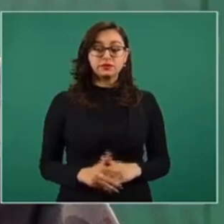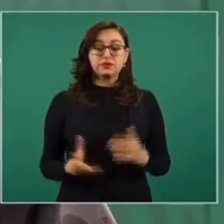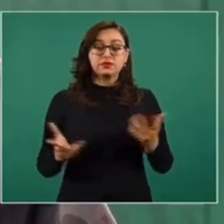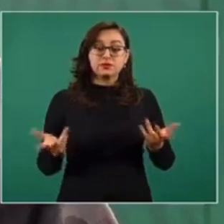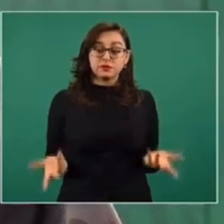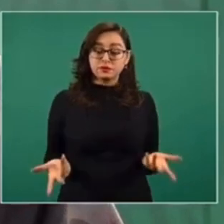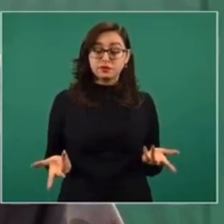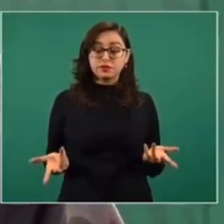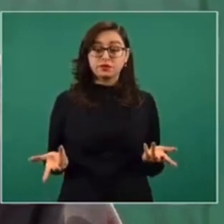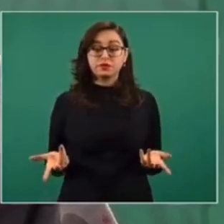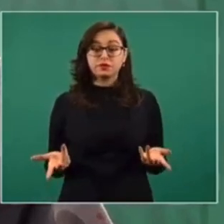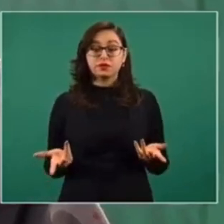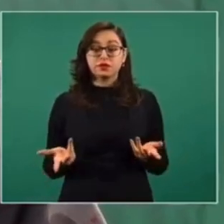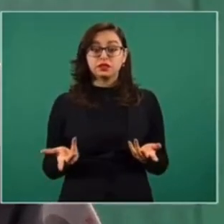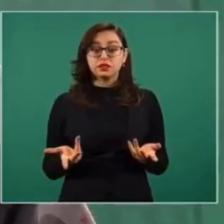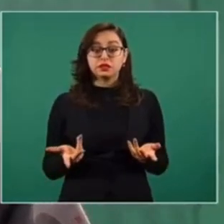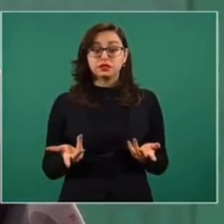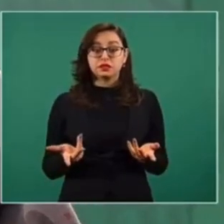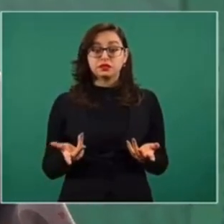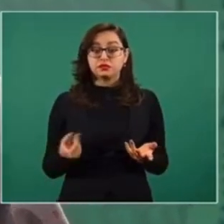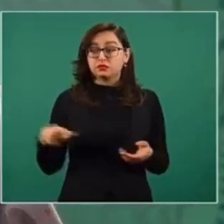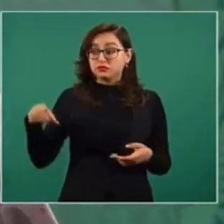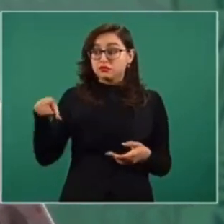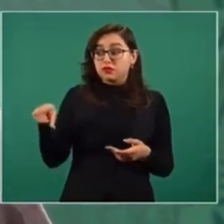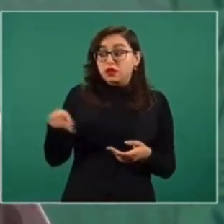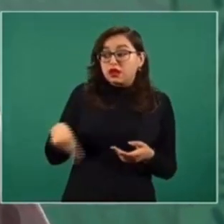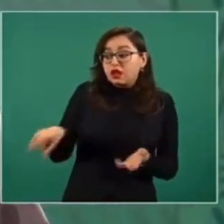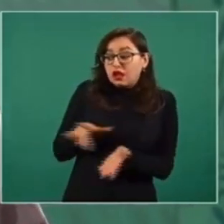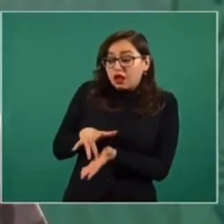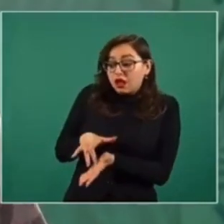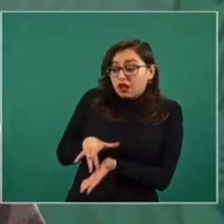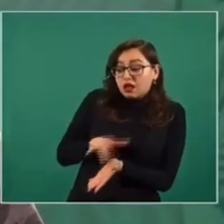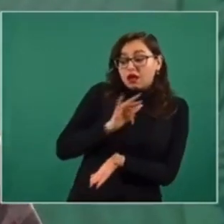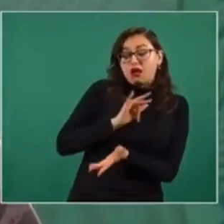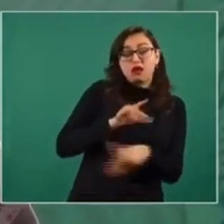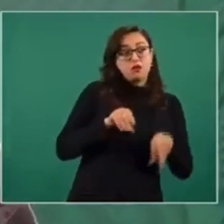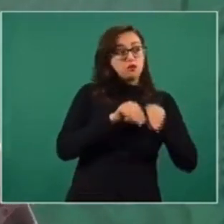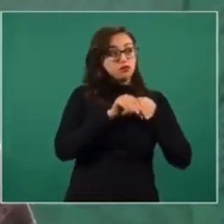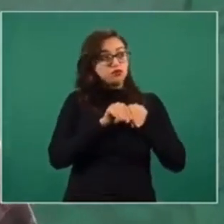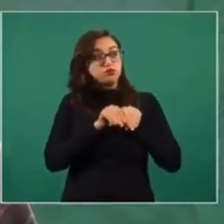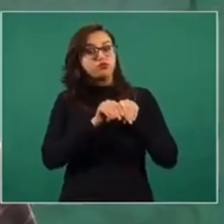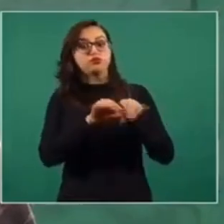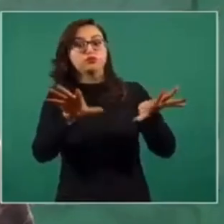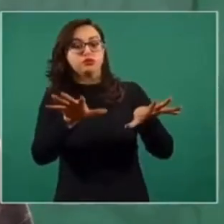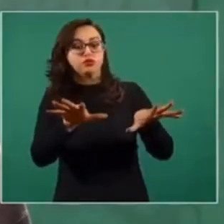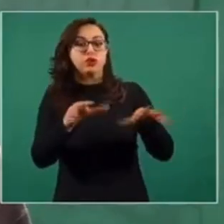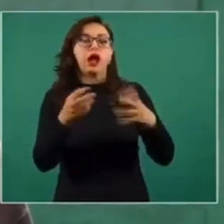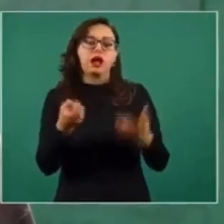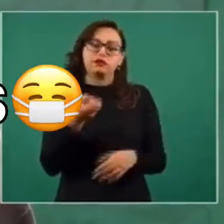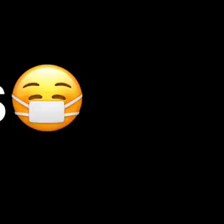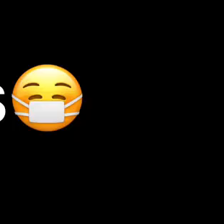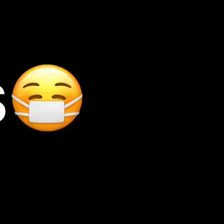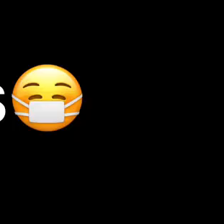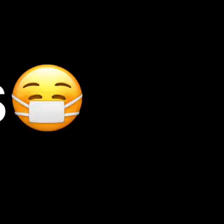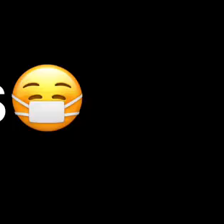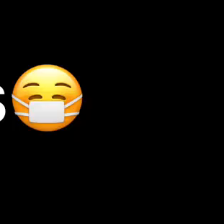responsabilidad es quienes filtraron esta información al medio de comunicación.